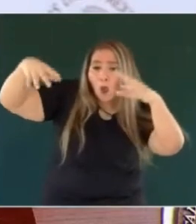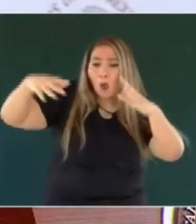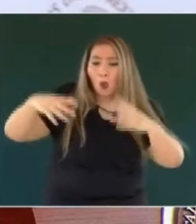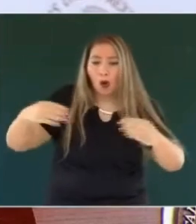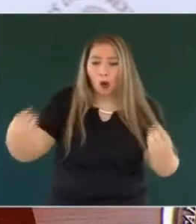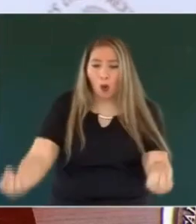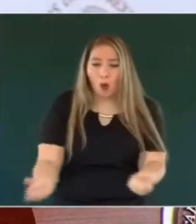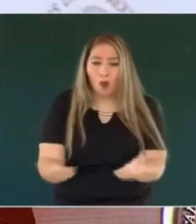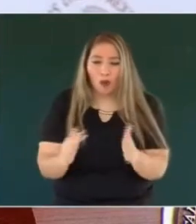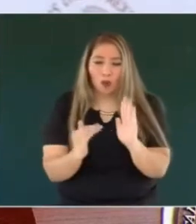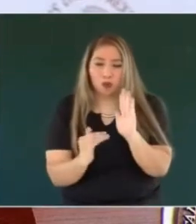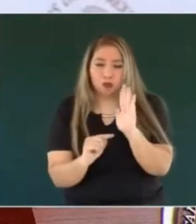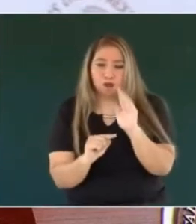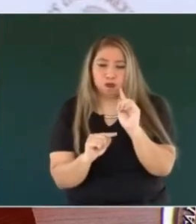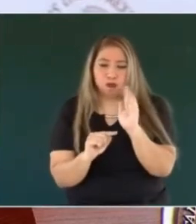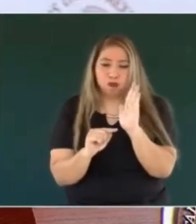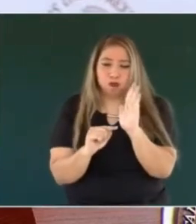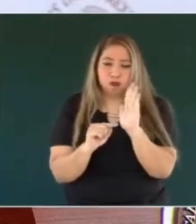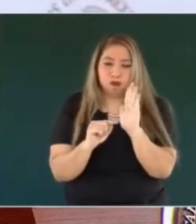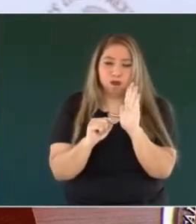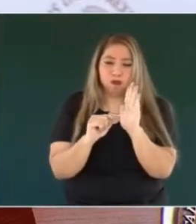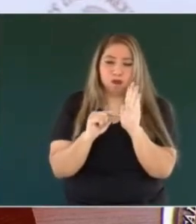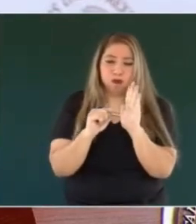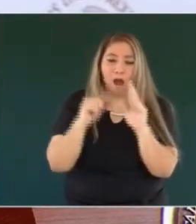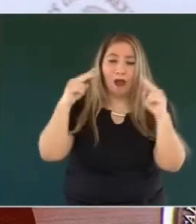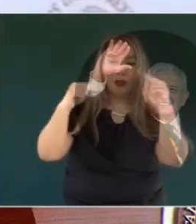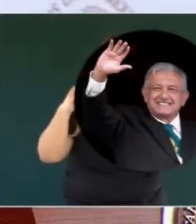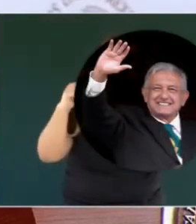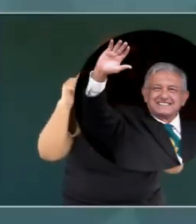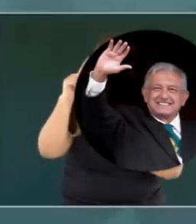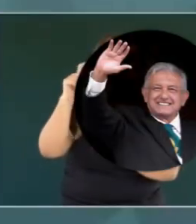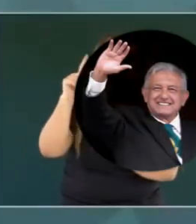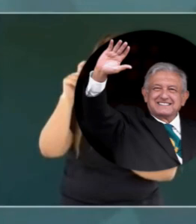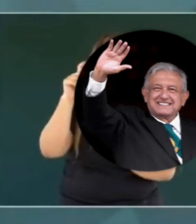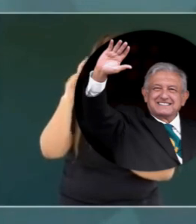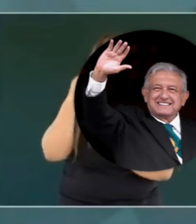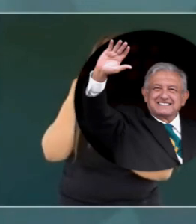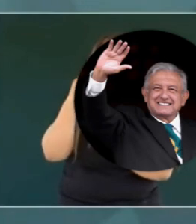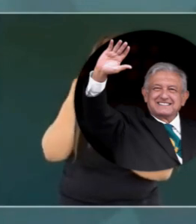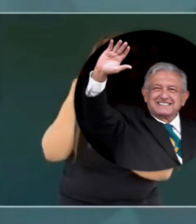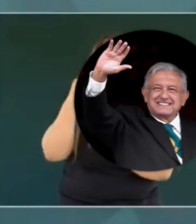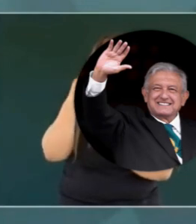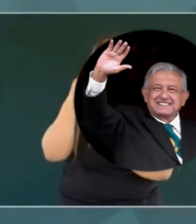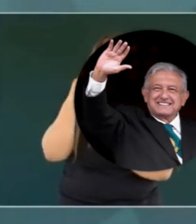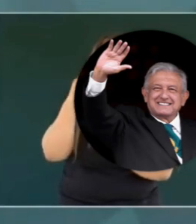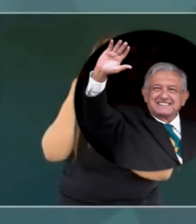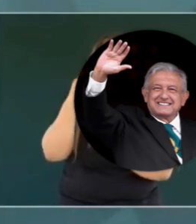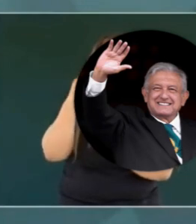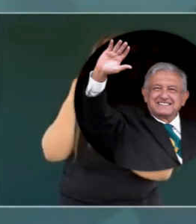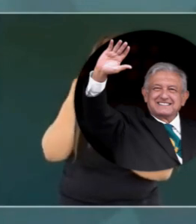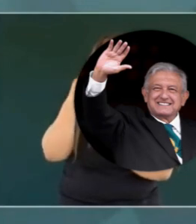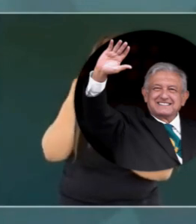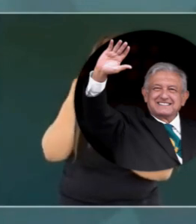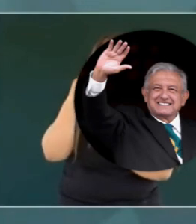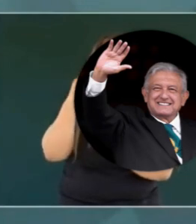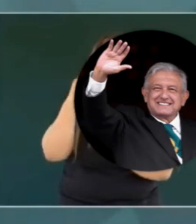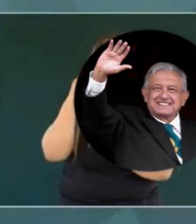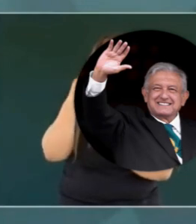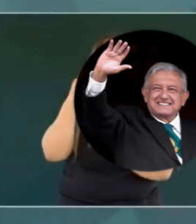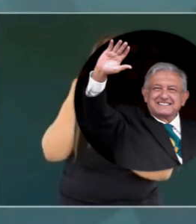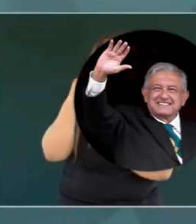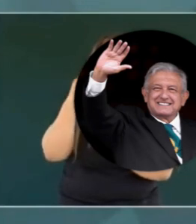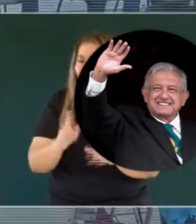acuífero para resolver de fondo el problema. Entonces, sí vamos